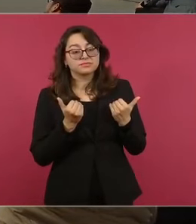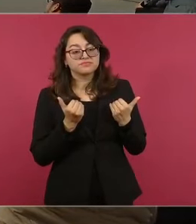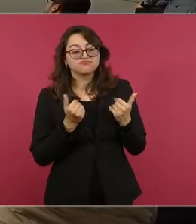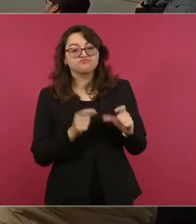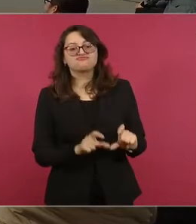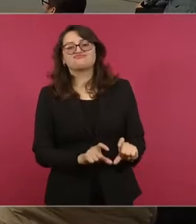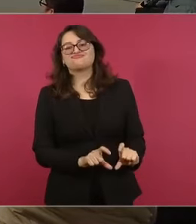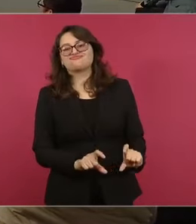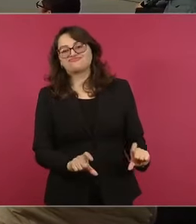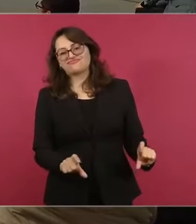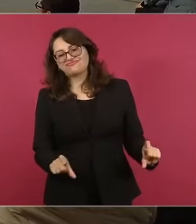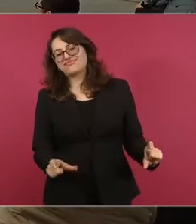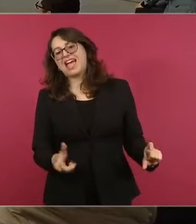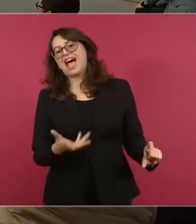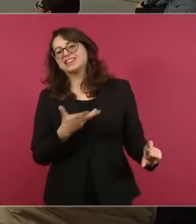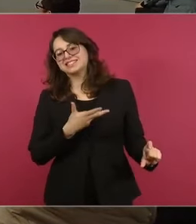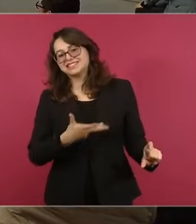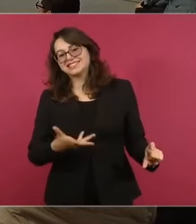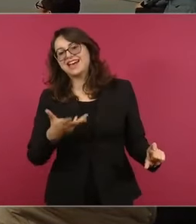Ah, sí, aquí está.